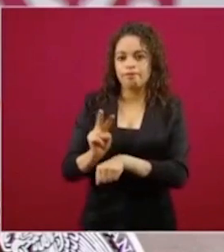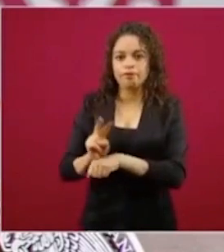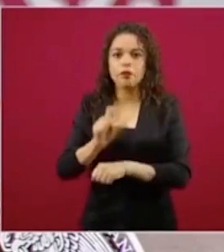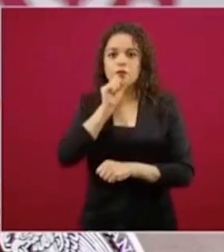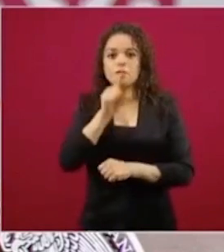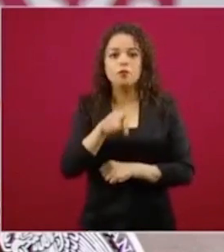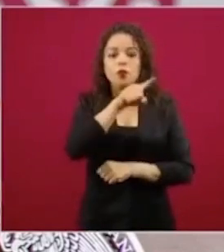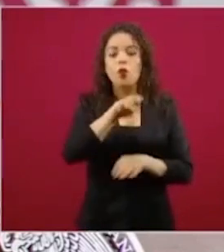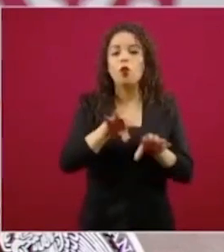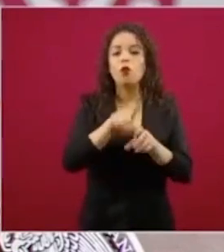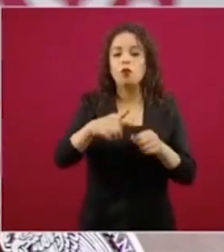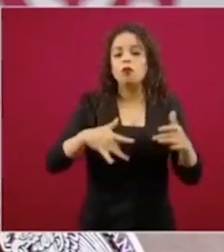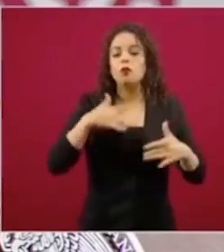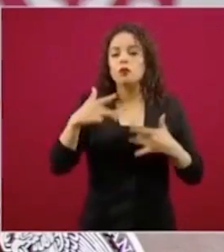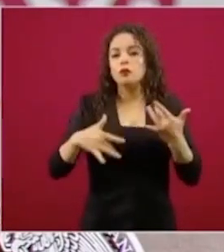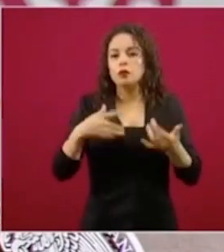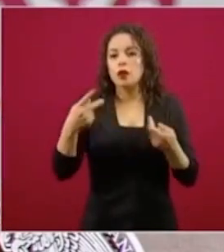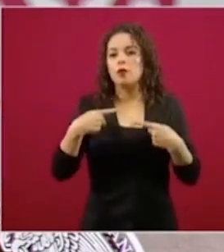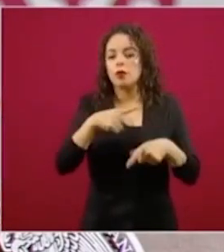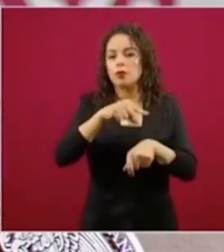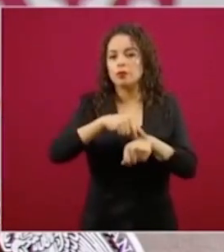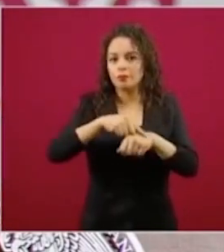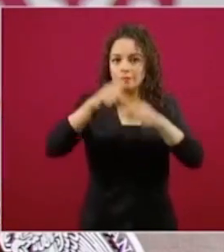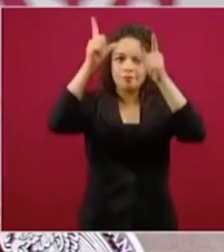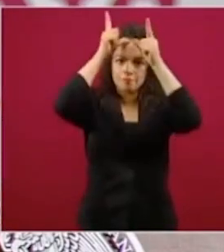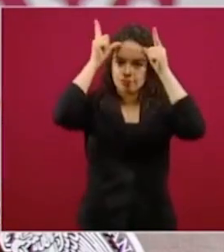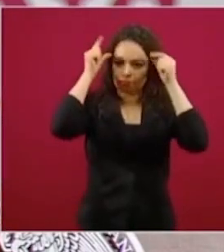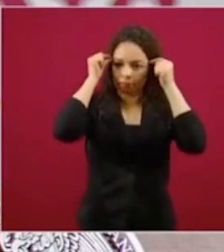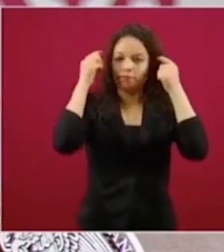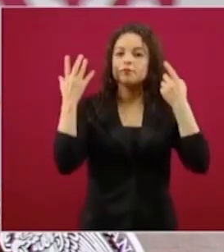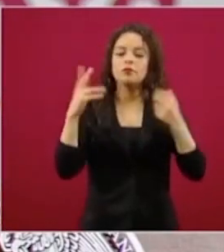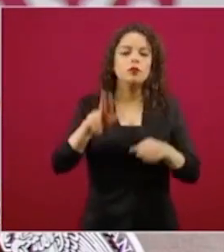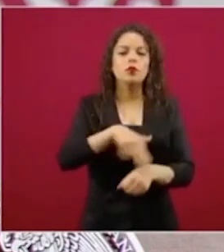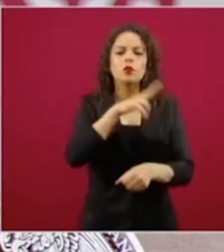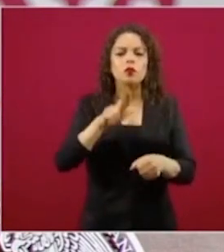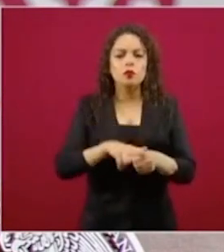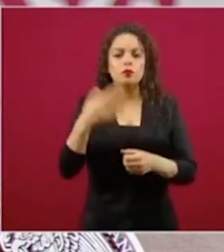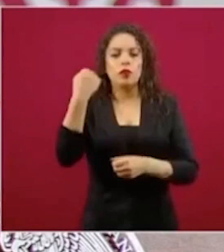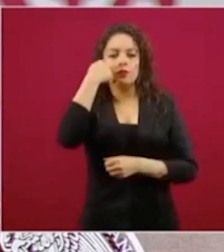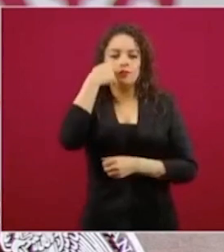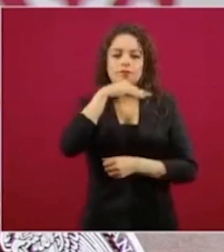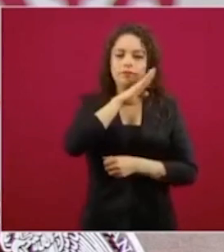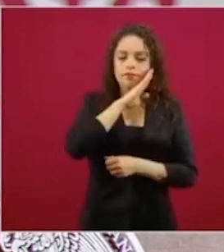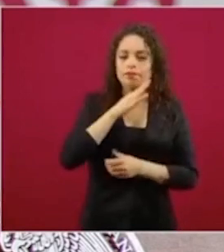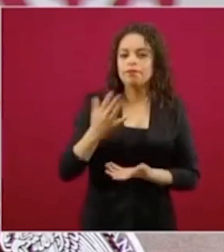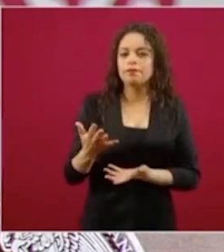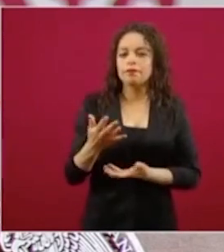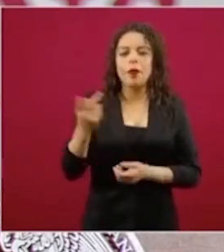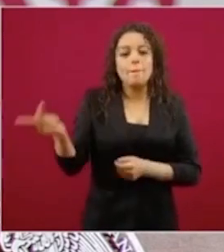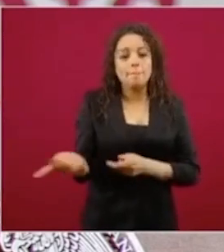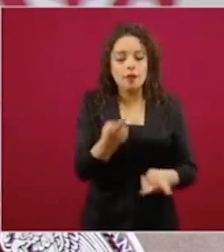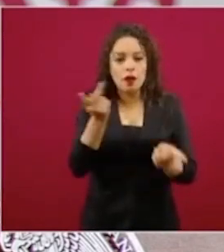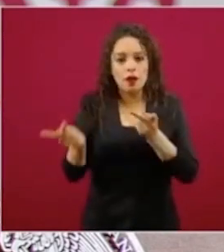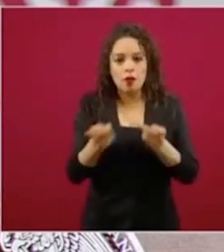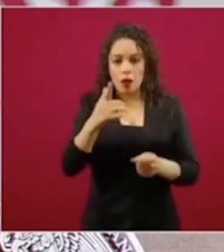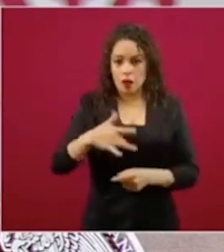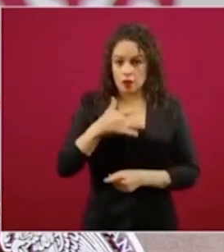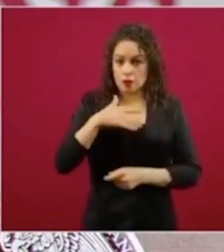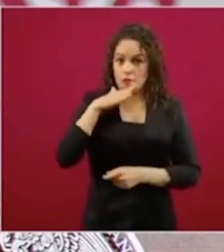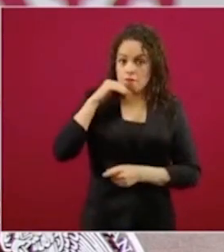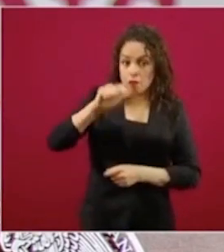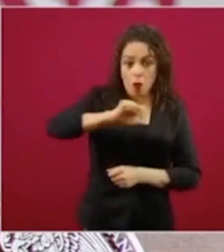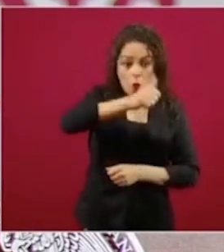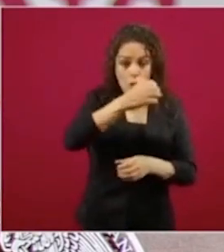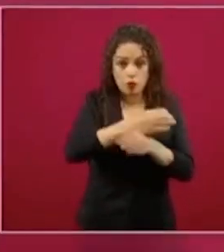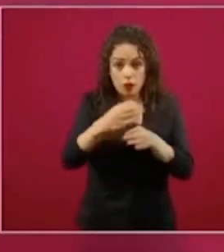los normales, la temperatura y demás, estarles preguntando si han tenido algún otro síntoma. Pero